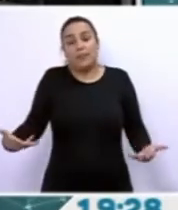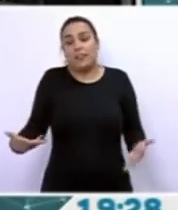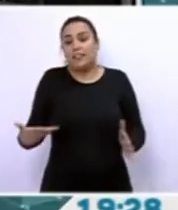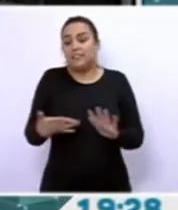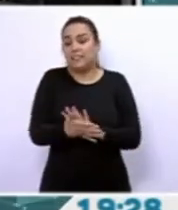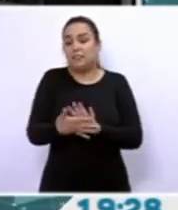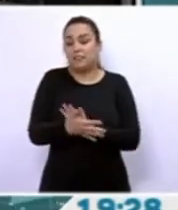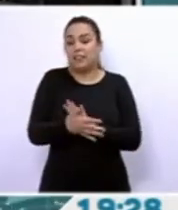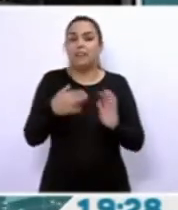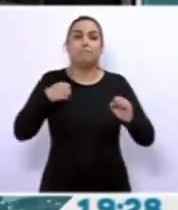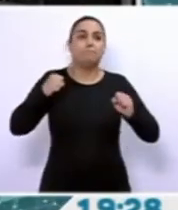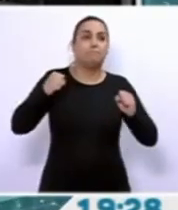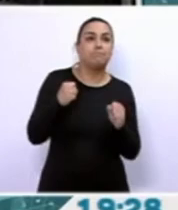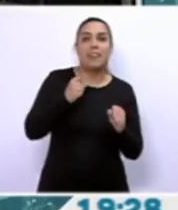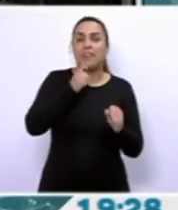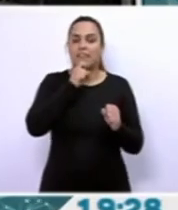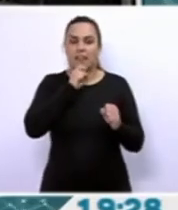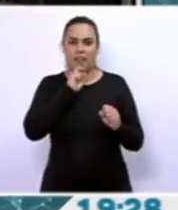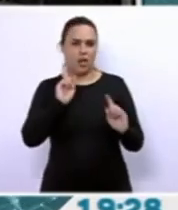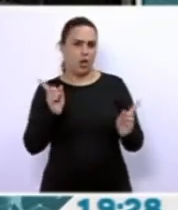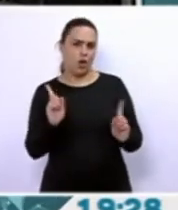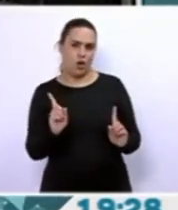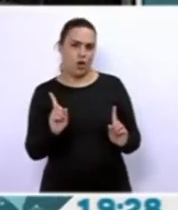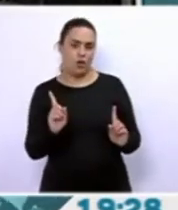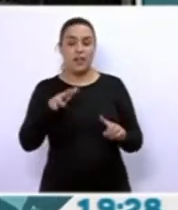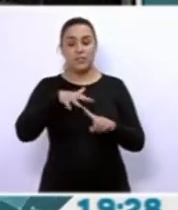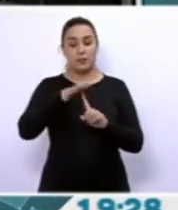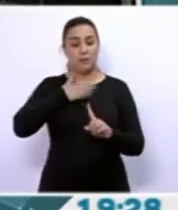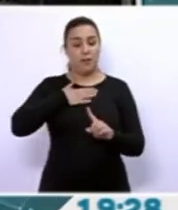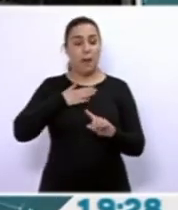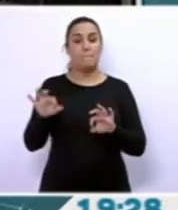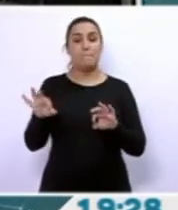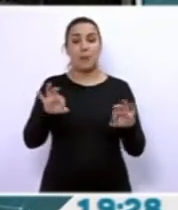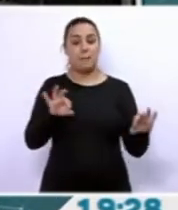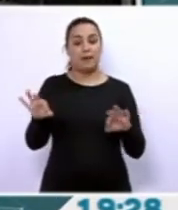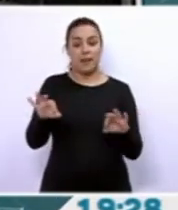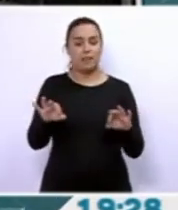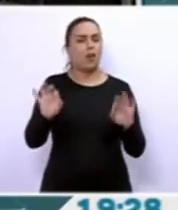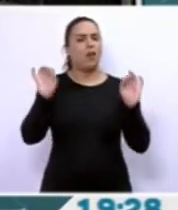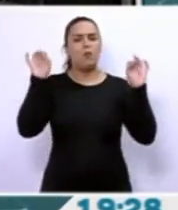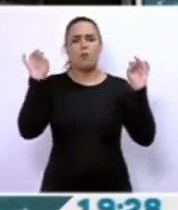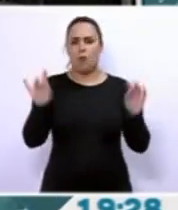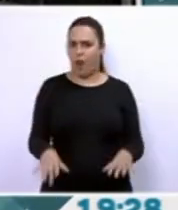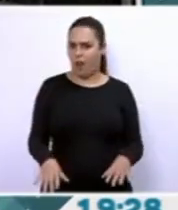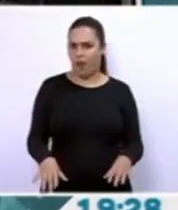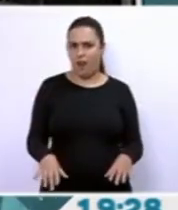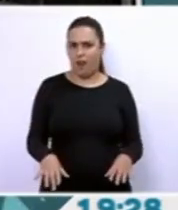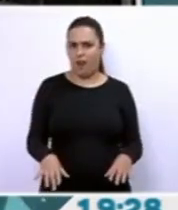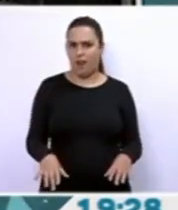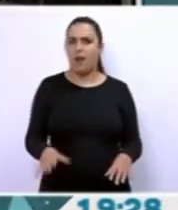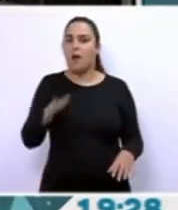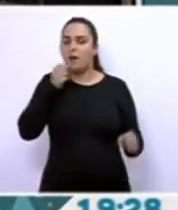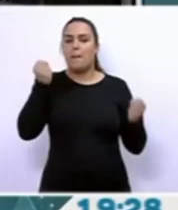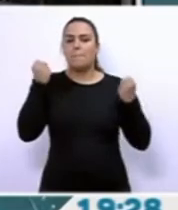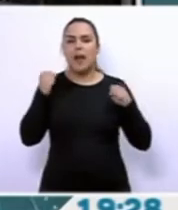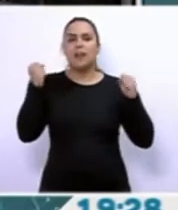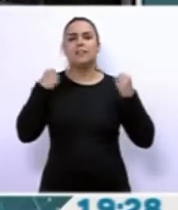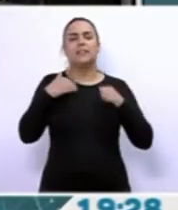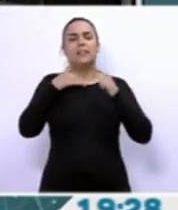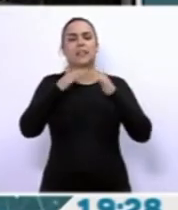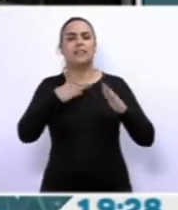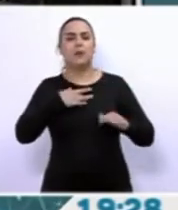siendo una cuarentena complicada. En mi caso la preparación es exactamente igual, puesto que se puede entrenar en casa.